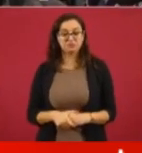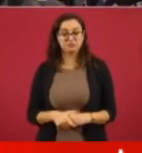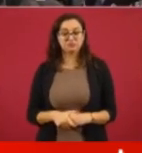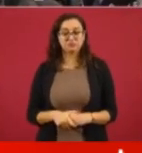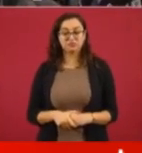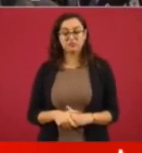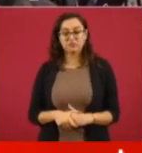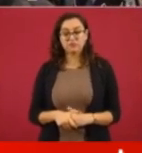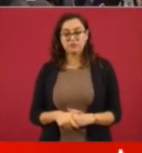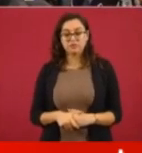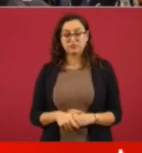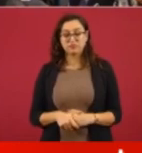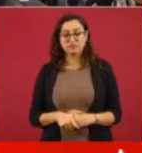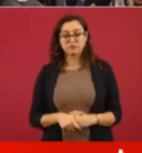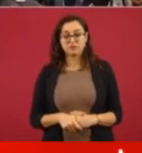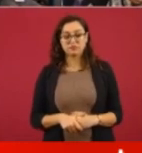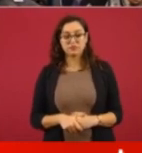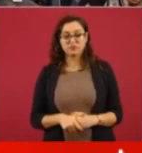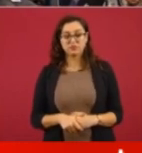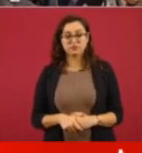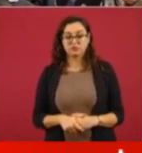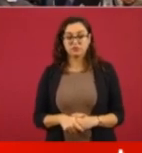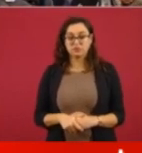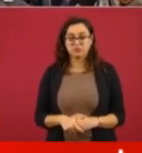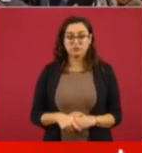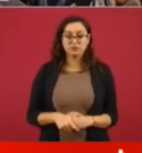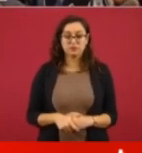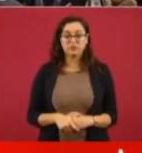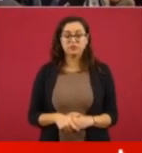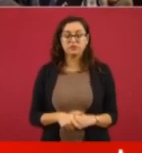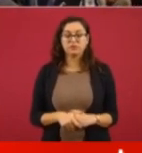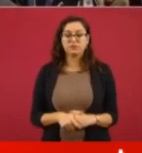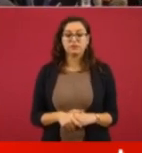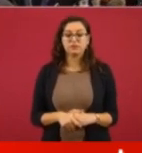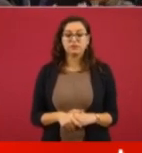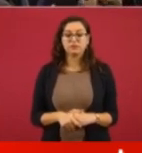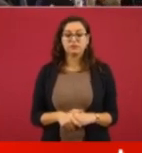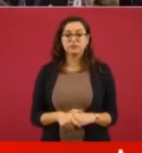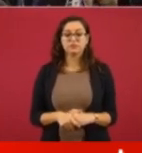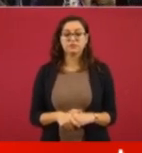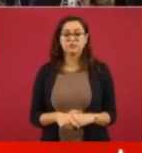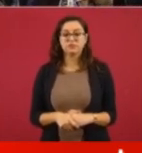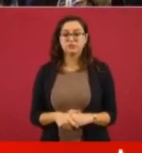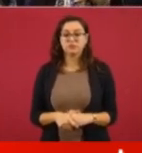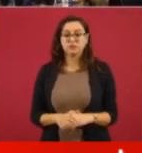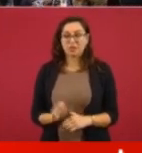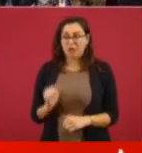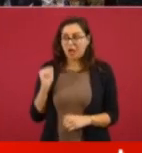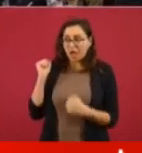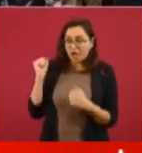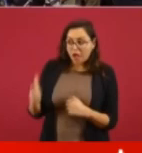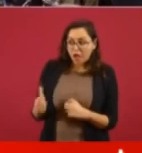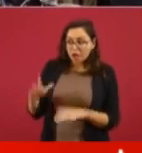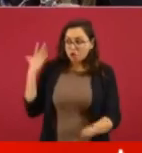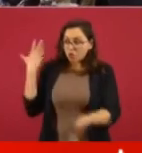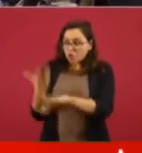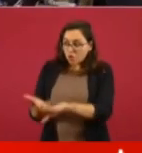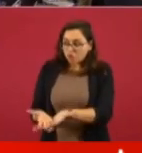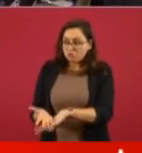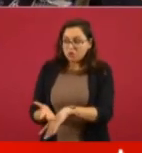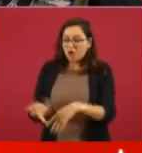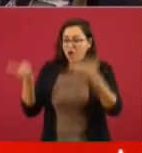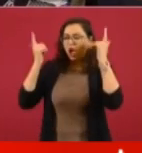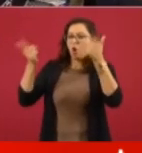le deseo que le vaya mal,